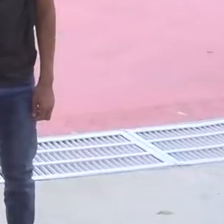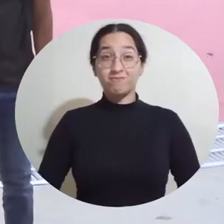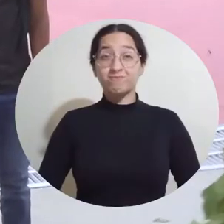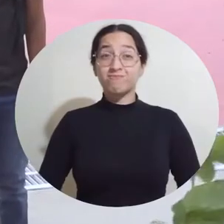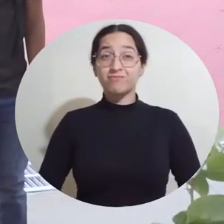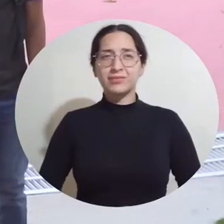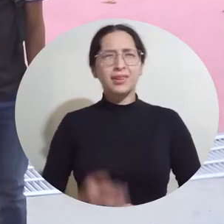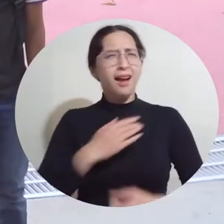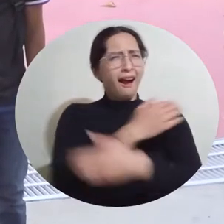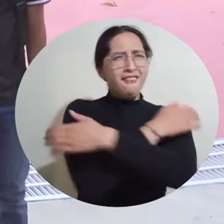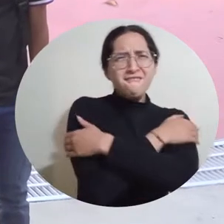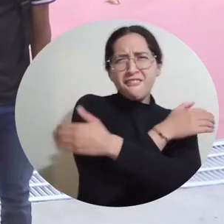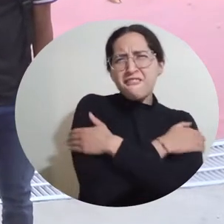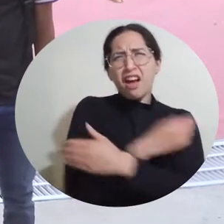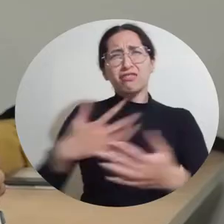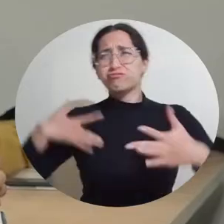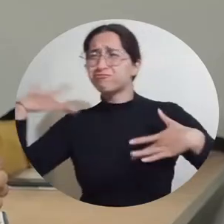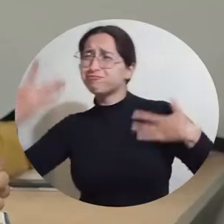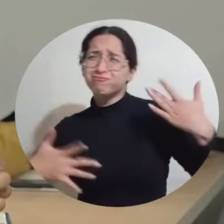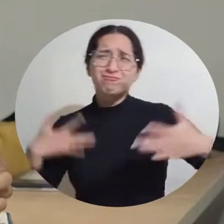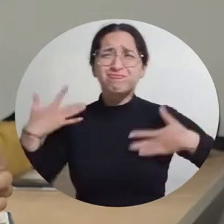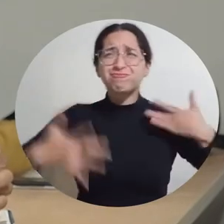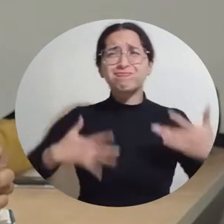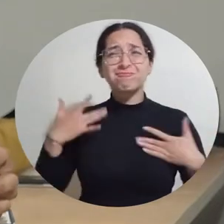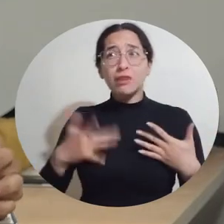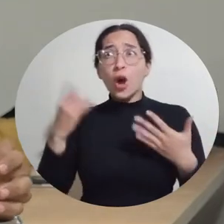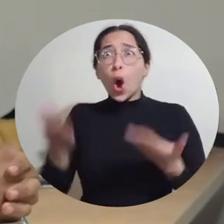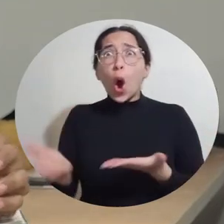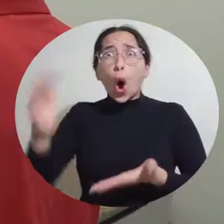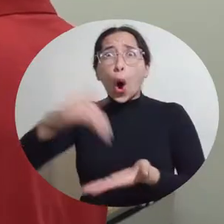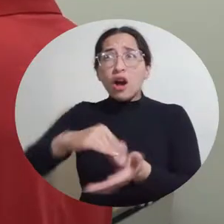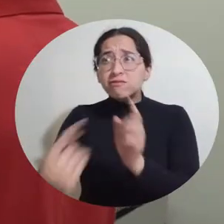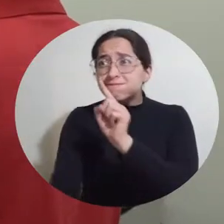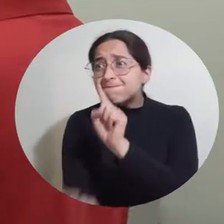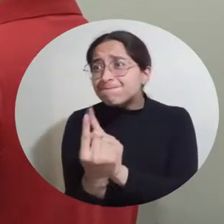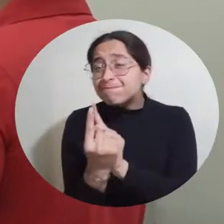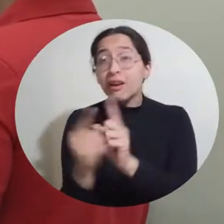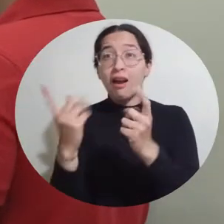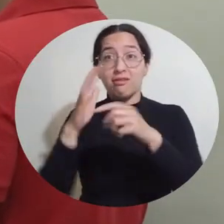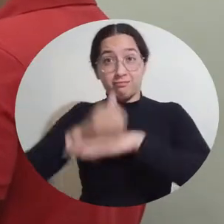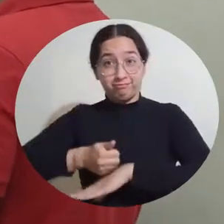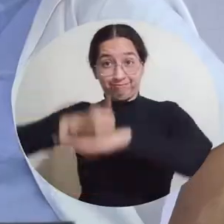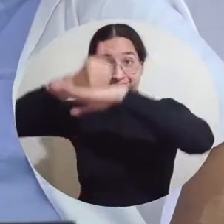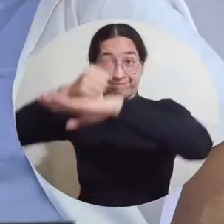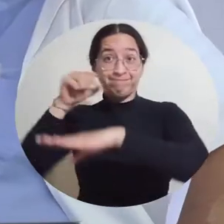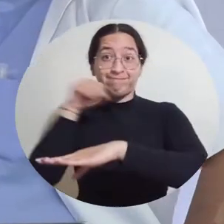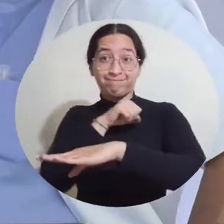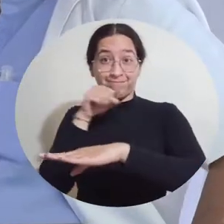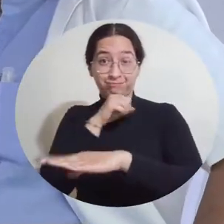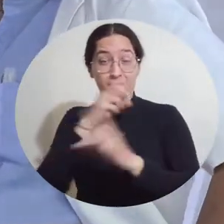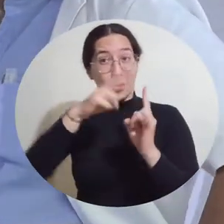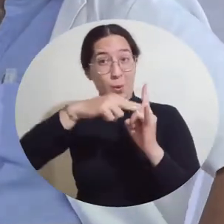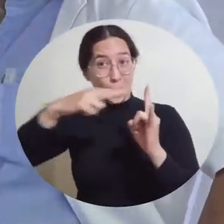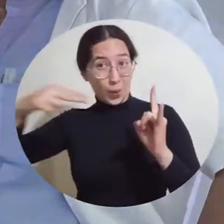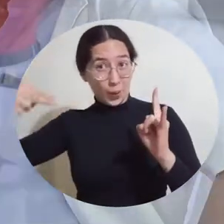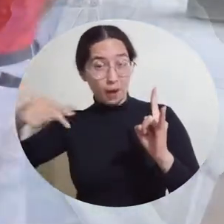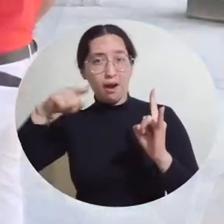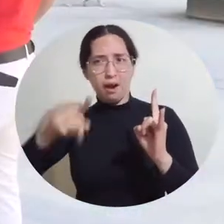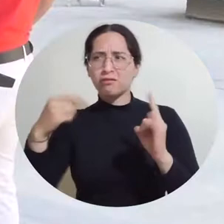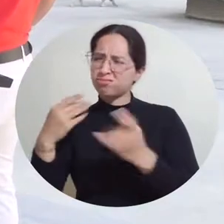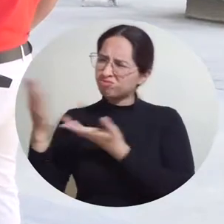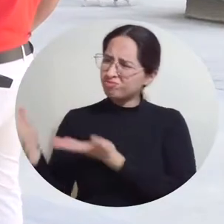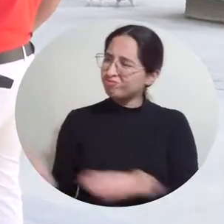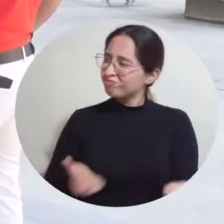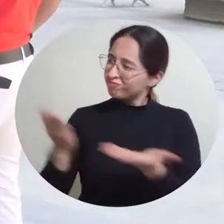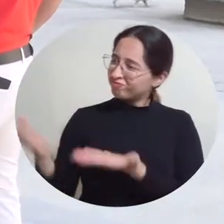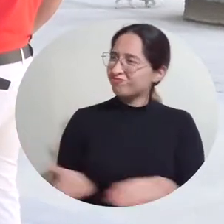En medio de abrazos y una alegría desbordada por volverse a encontrar, el doctor Pablo Vera Salazar, rector de la Universidad del Magdalena,